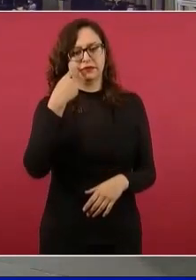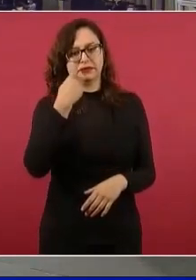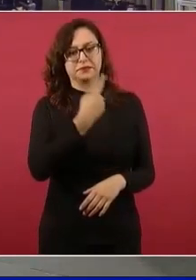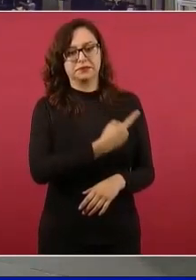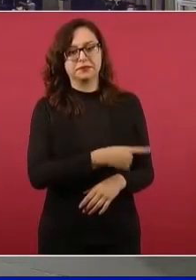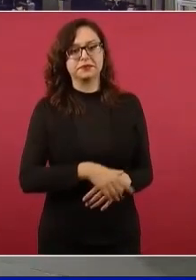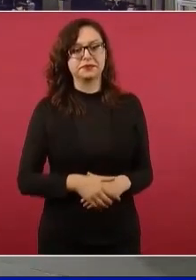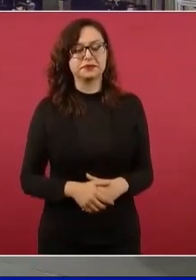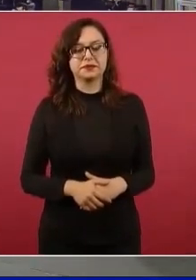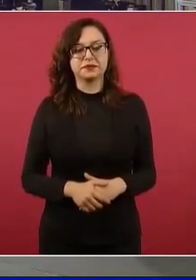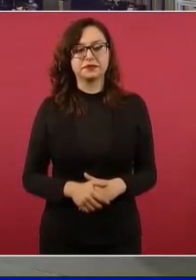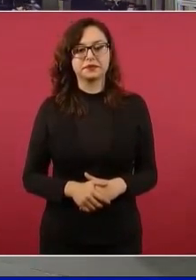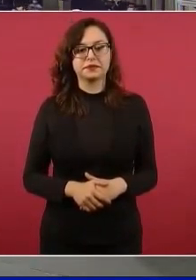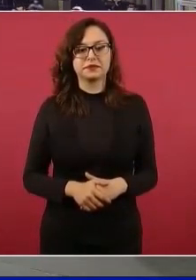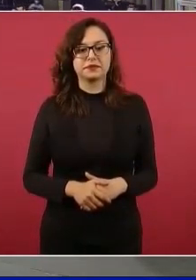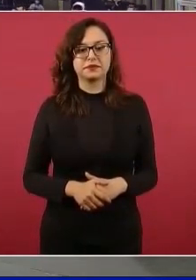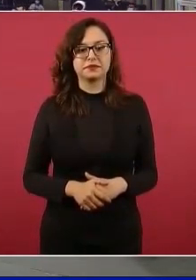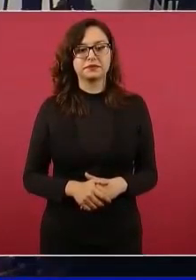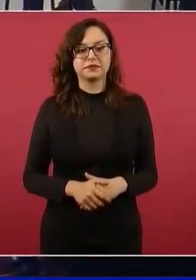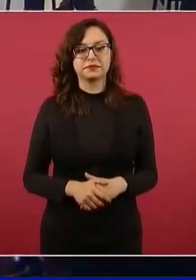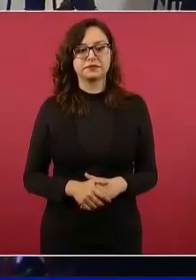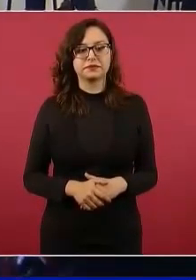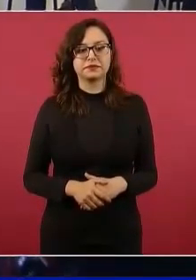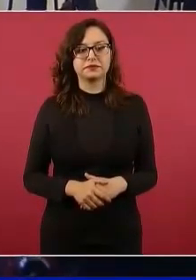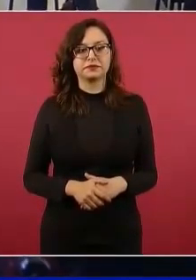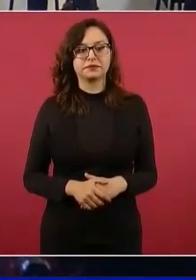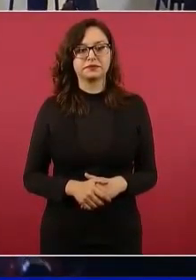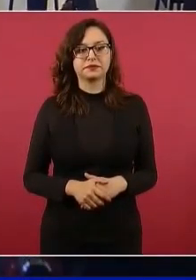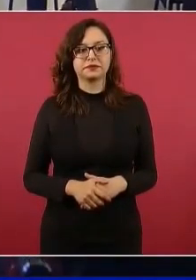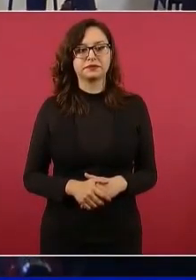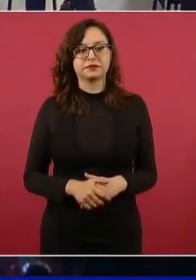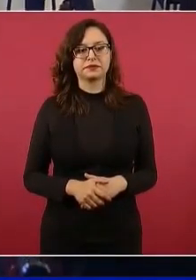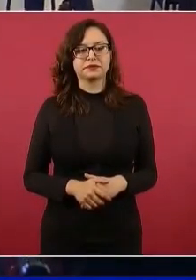la estrategia soy yo,